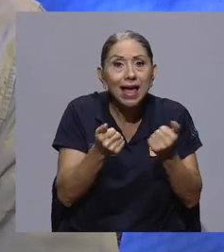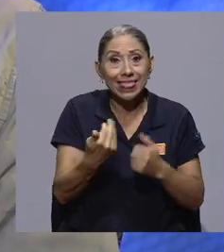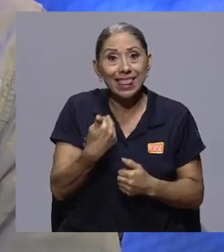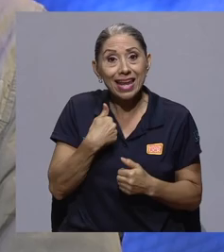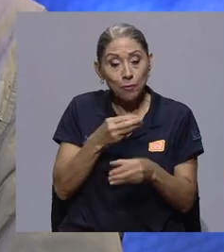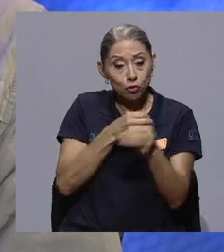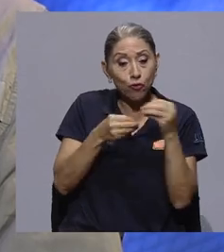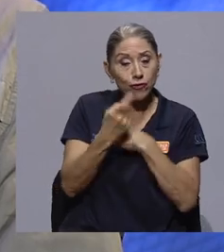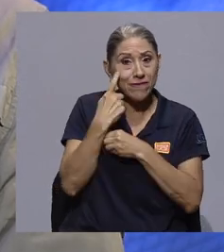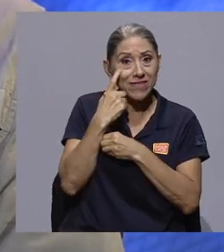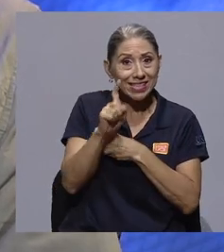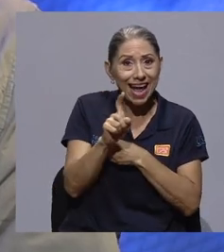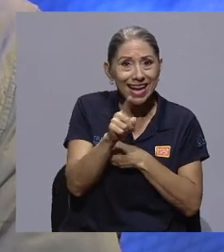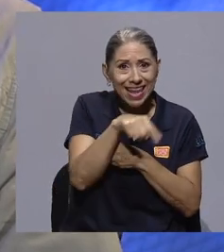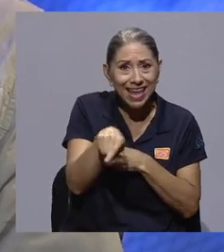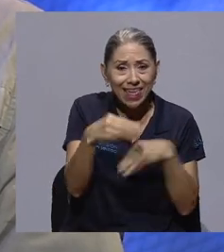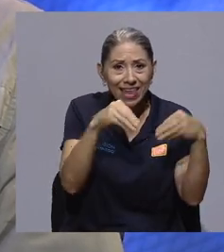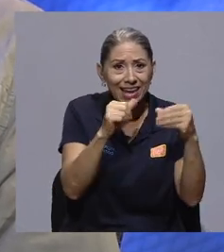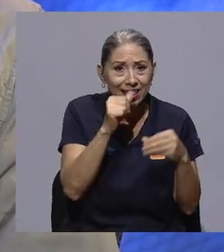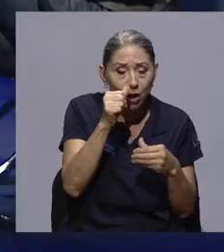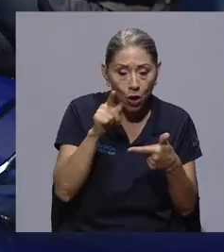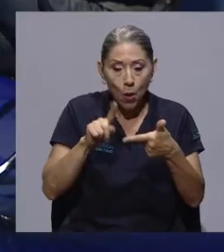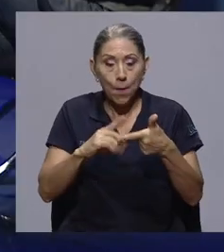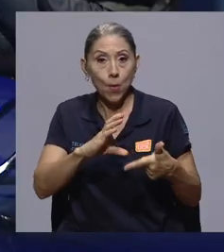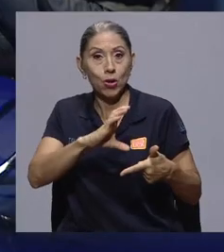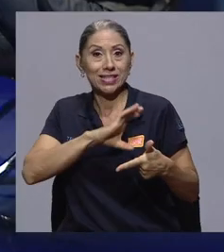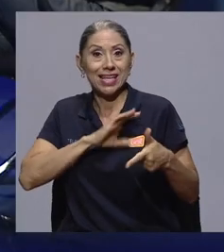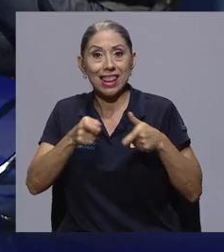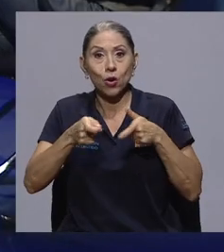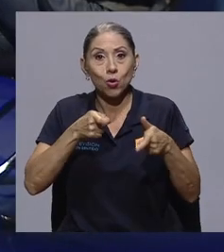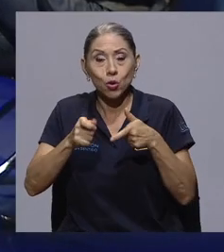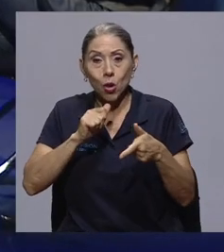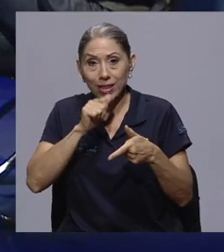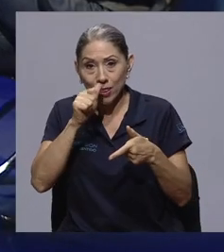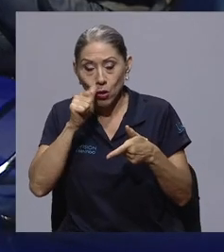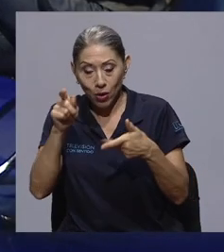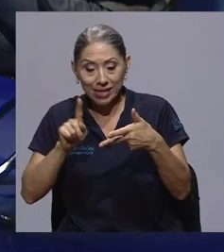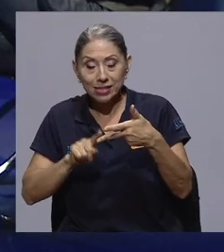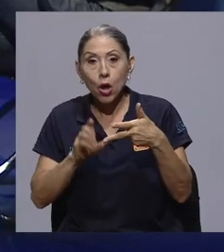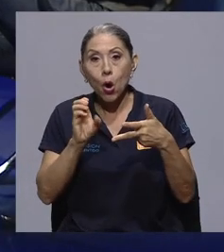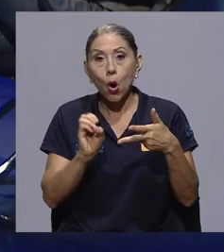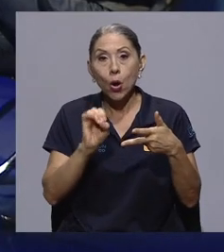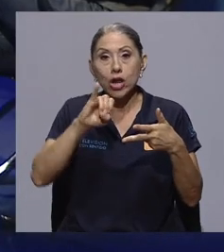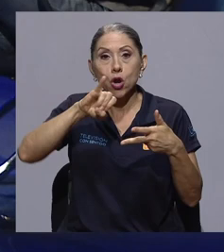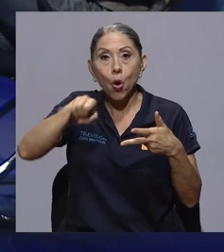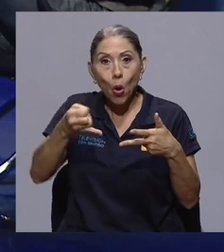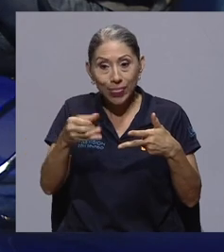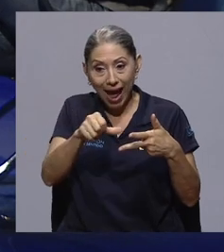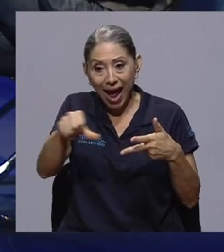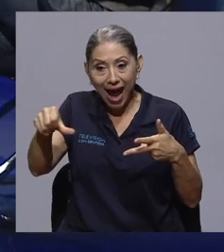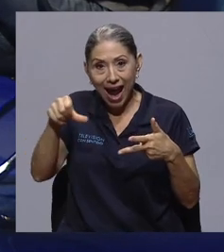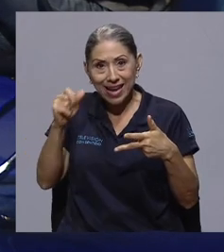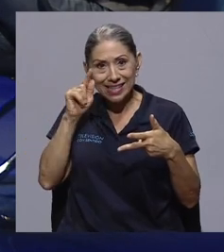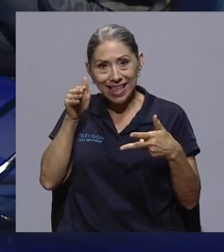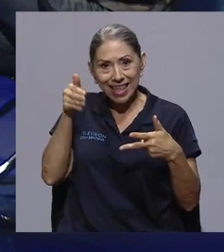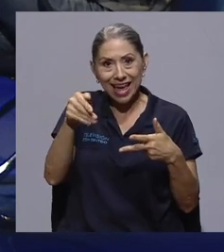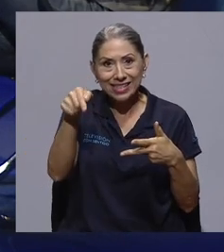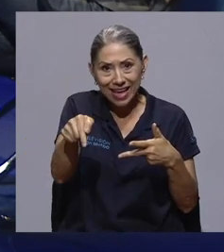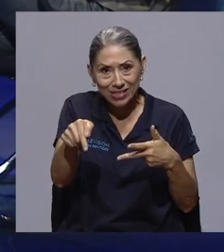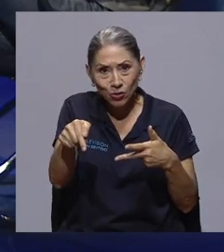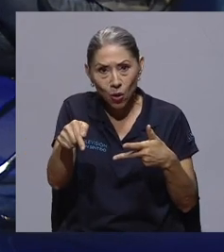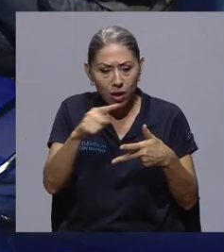tenemos policías de control de drogas, tenemos áreas del organismo de investigación judicial solo dedicado a eso. Entonces,